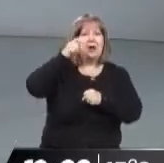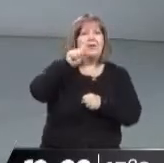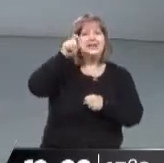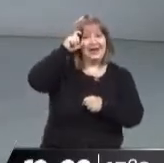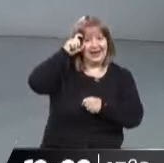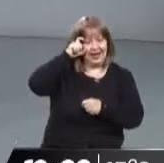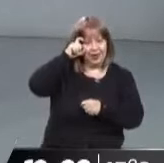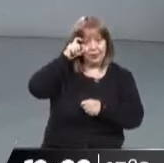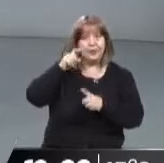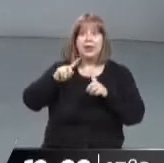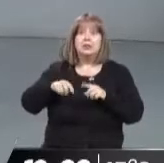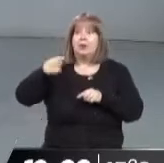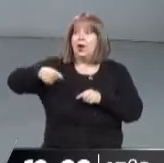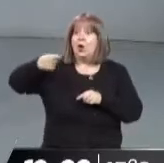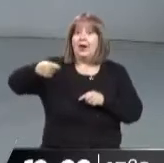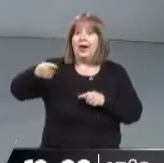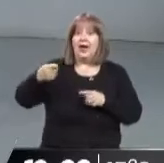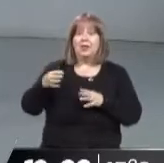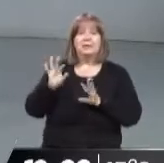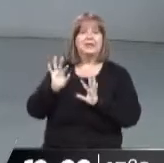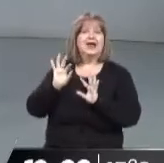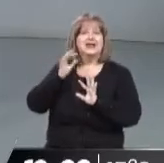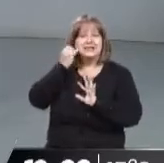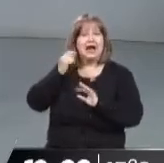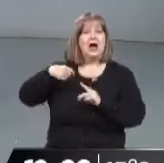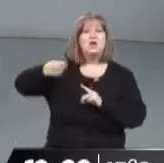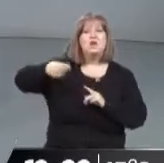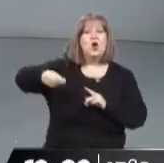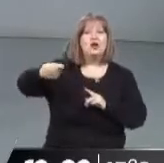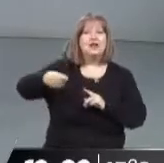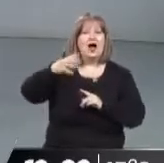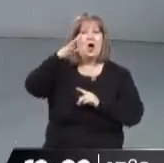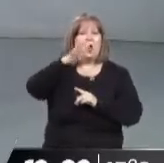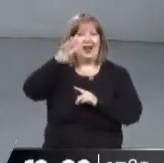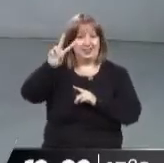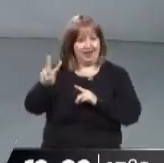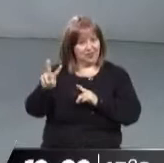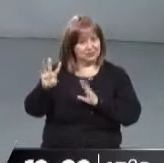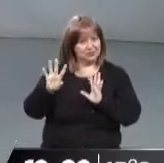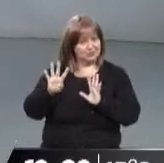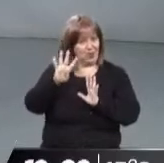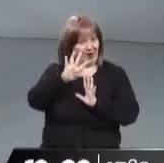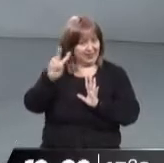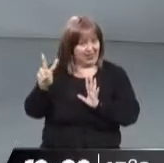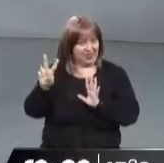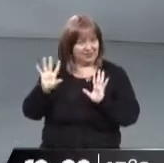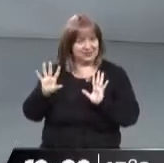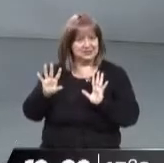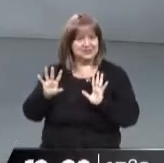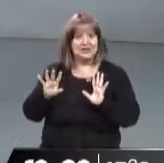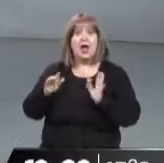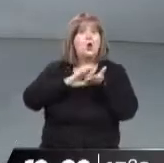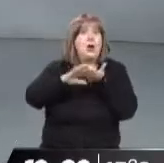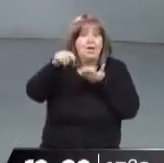los jubilados van a tener una preferencia. Para los jubilados va haber un plan de 42 cuotas. Está buenísimo. Con iguales condiciones, pero está muy bueno. Esto también es